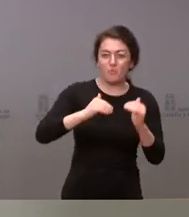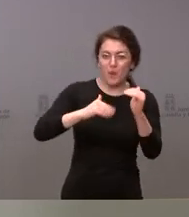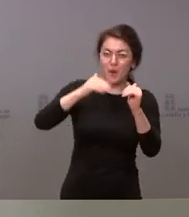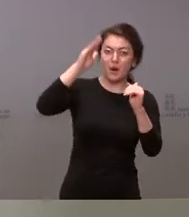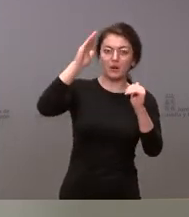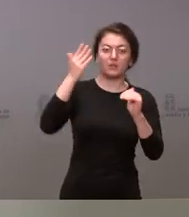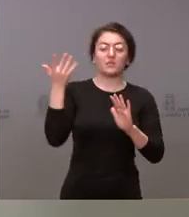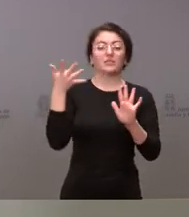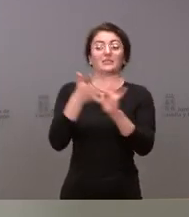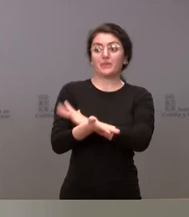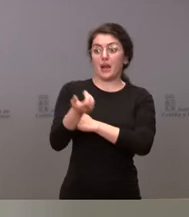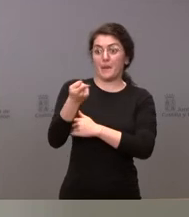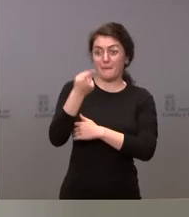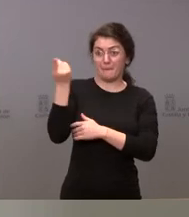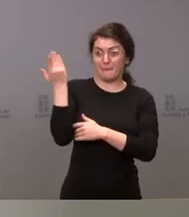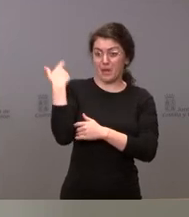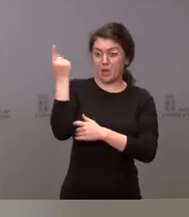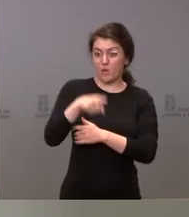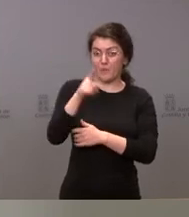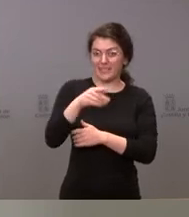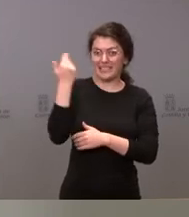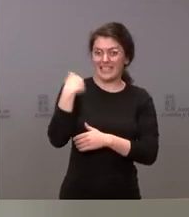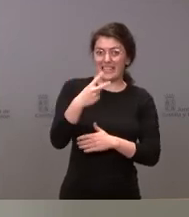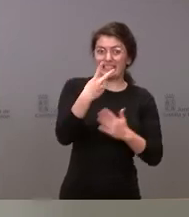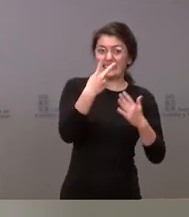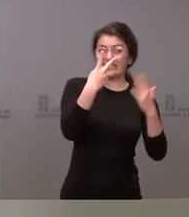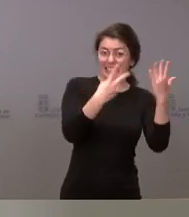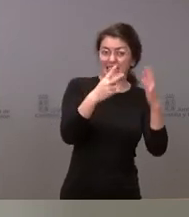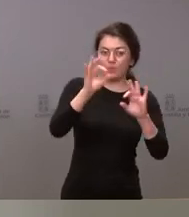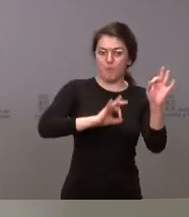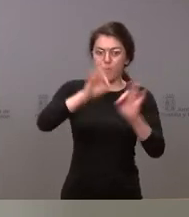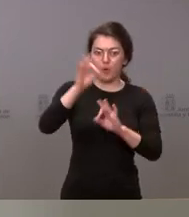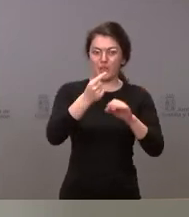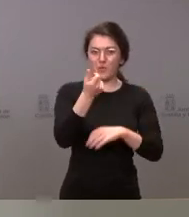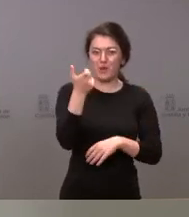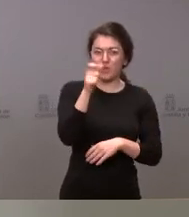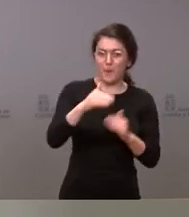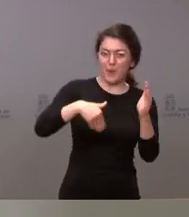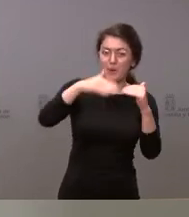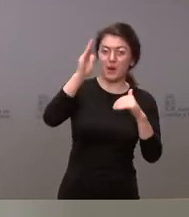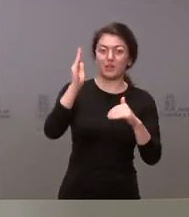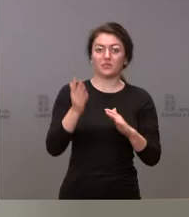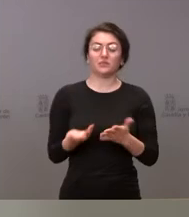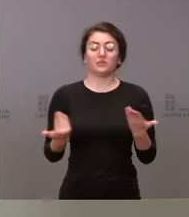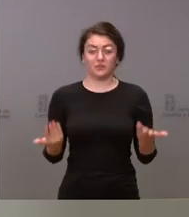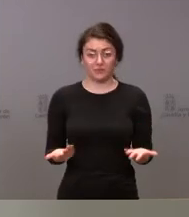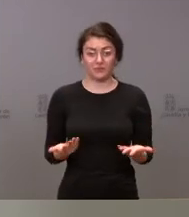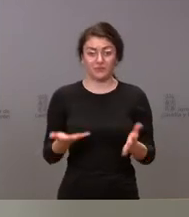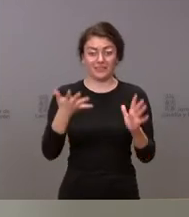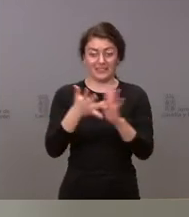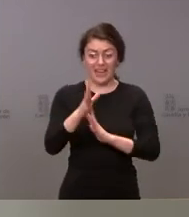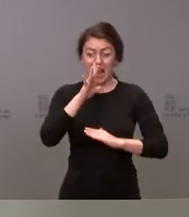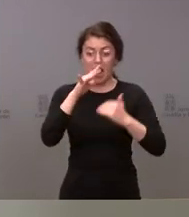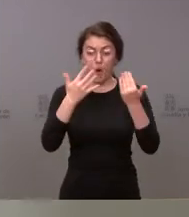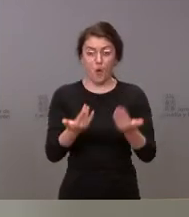cerró con una inflación muy por encima del 7% y esto era previo ya a la situación que estamos viendo, que afectará además